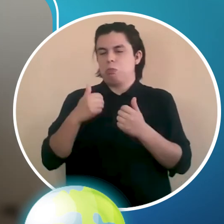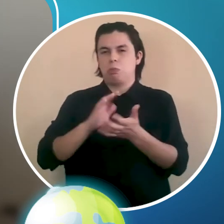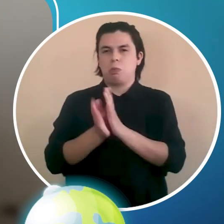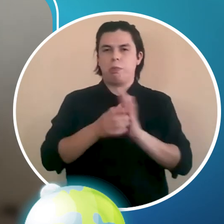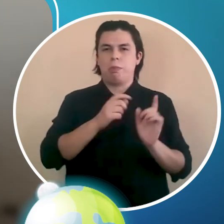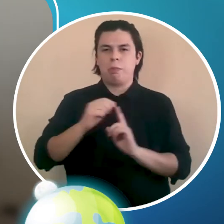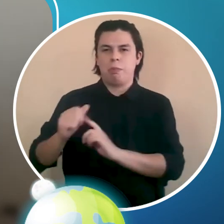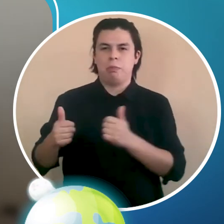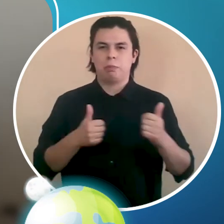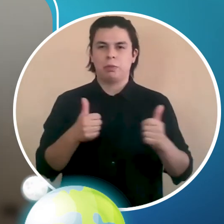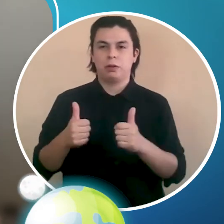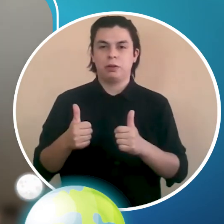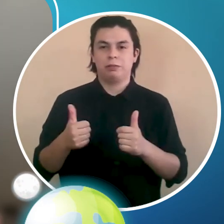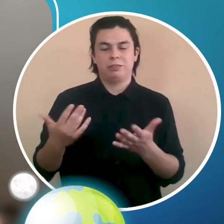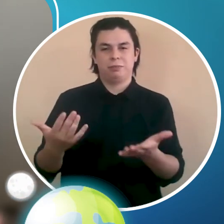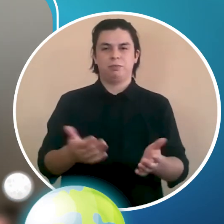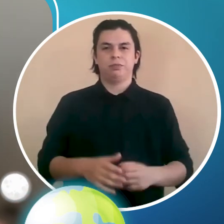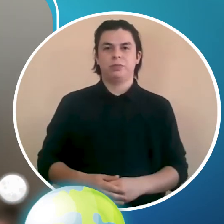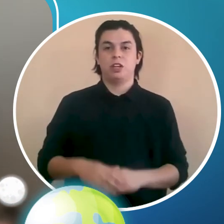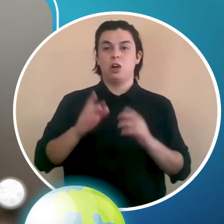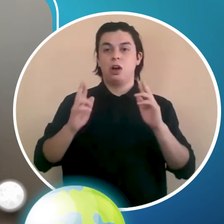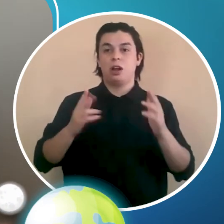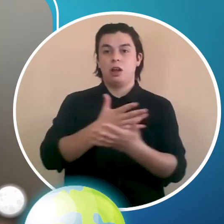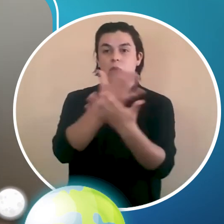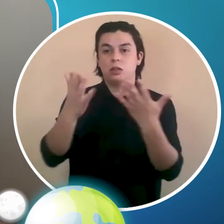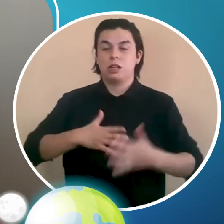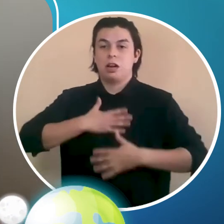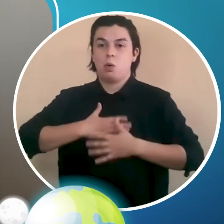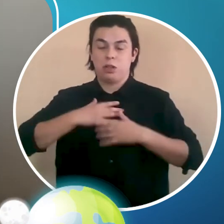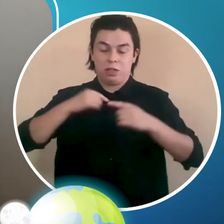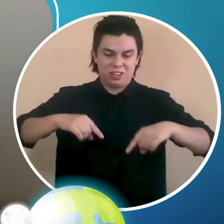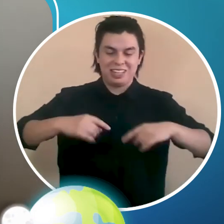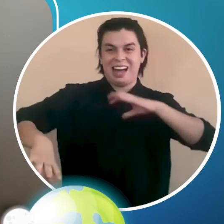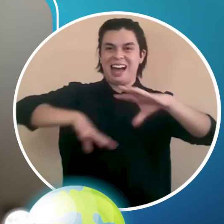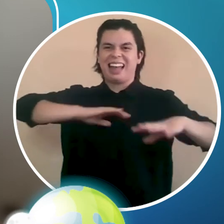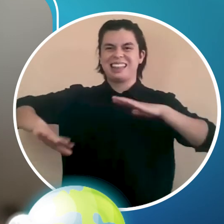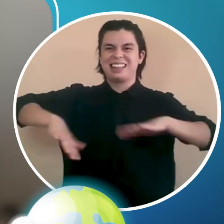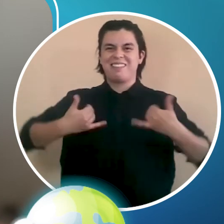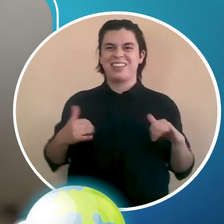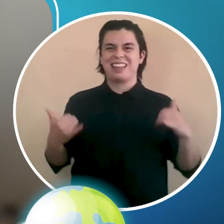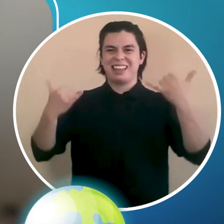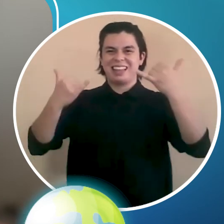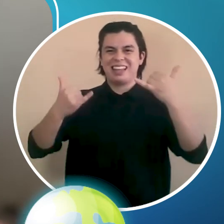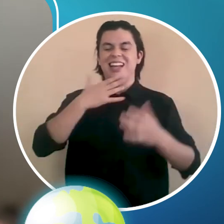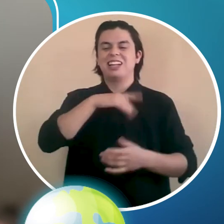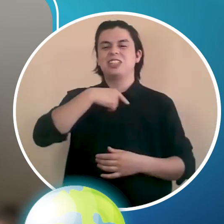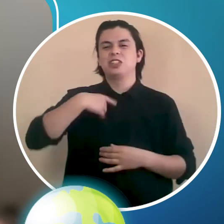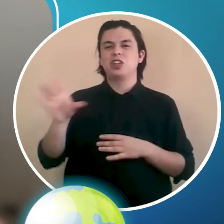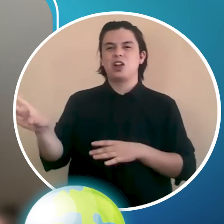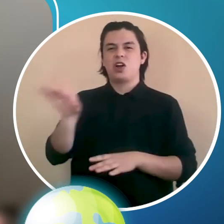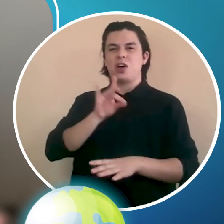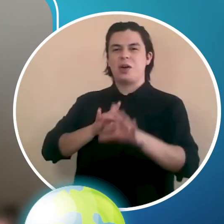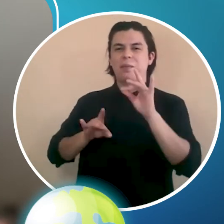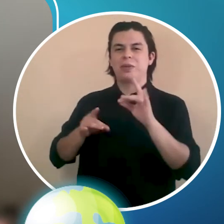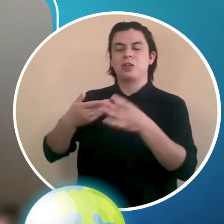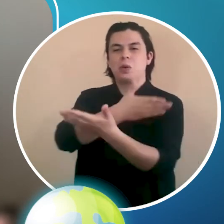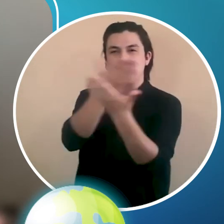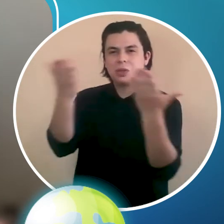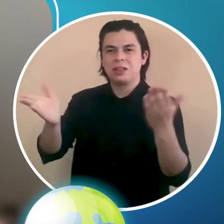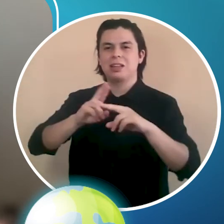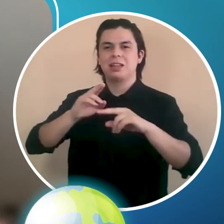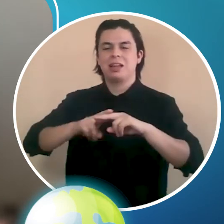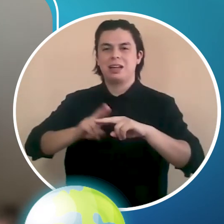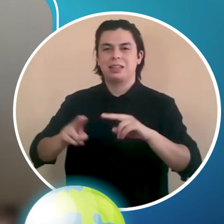Espero les haya gustado la actividad. Ahora los invito a ustedes a crear su propio sismógrafo en casa, que lo hagan con la familia